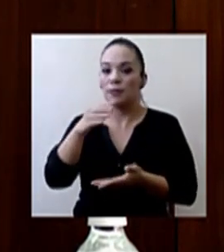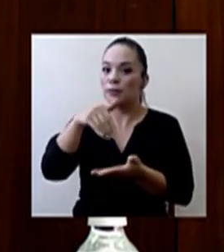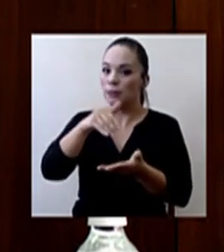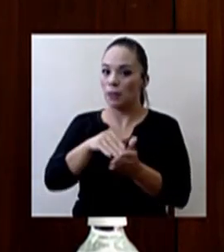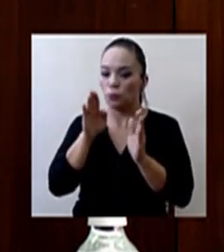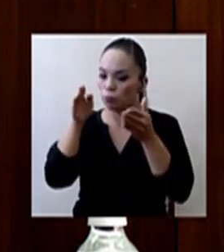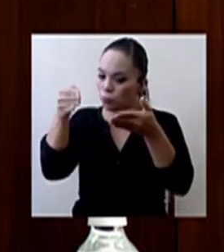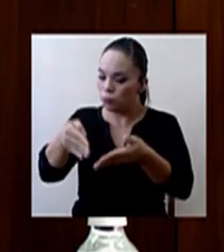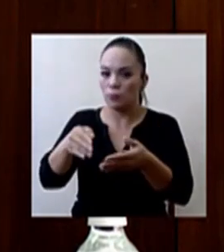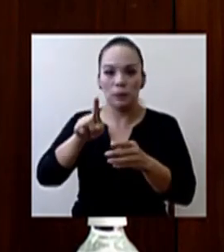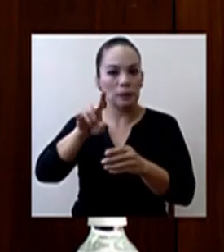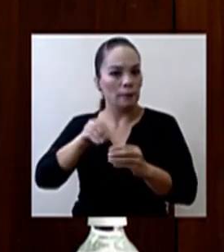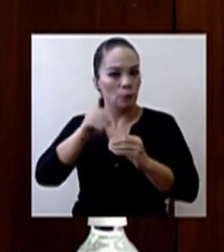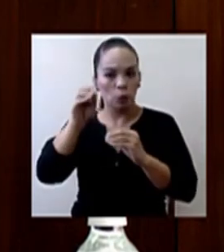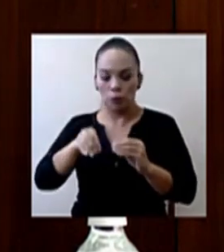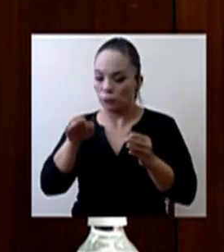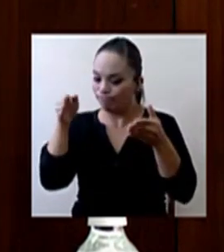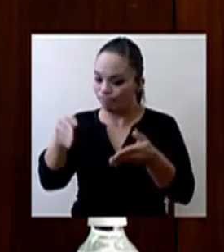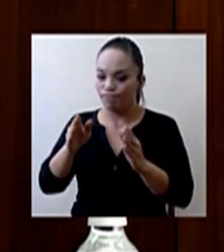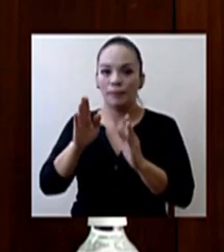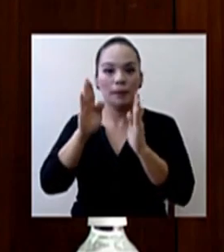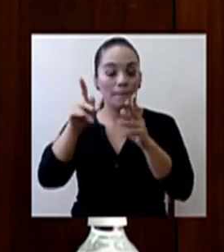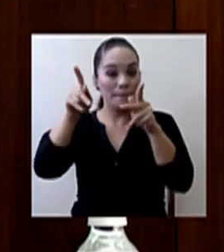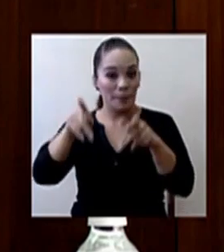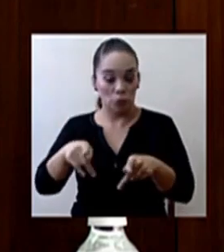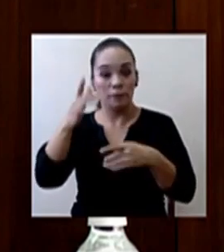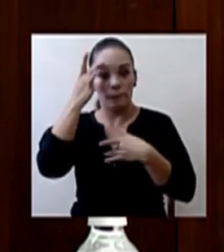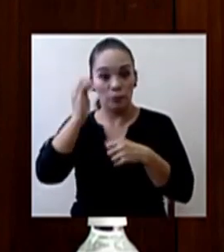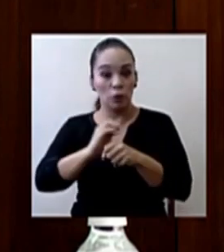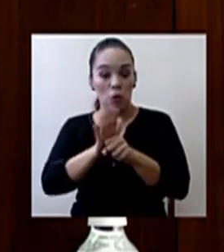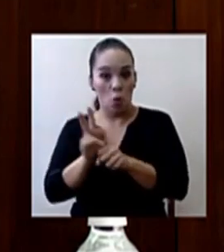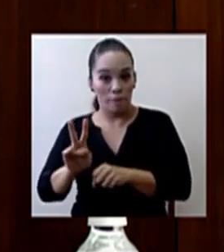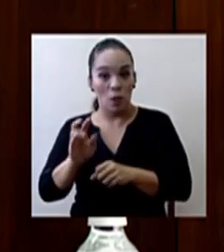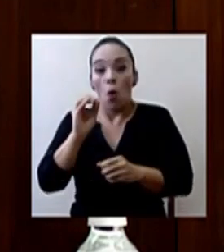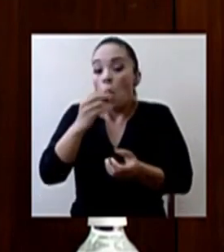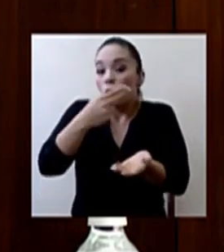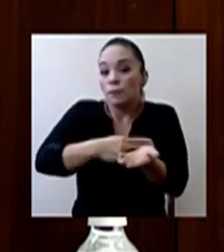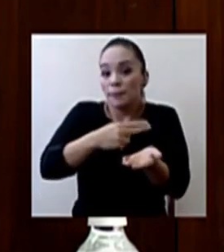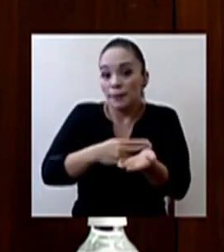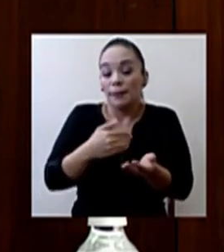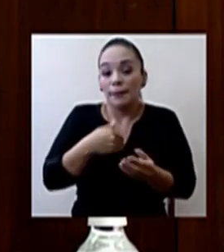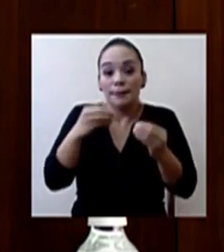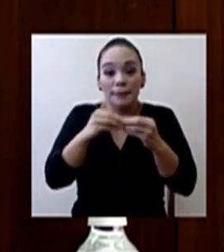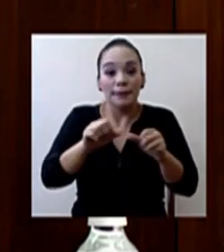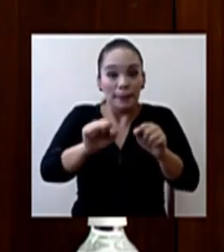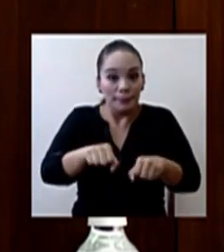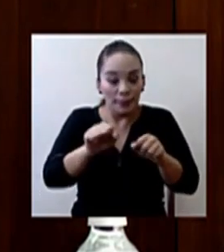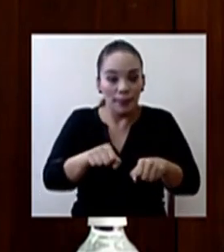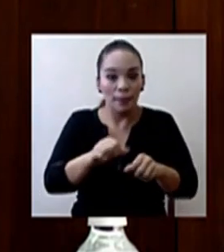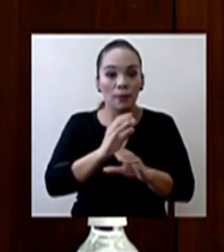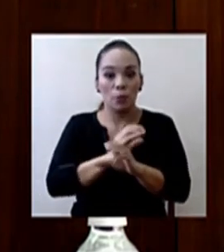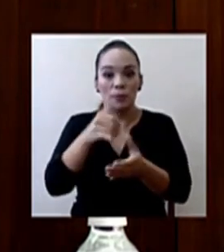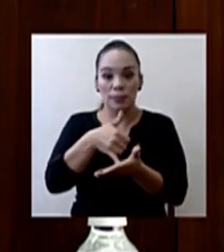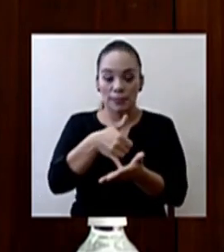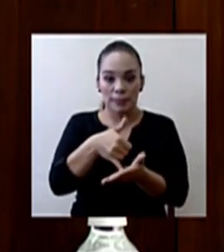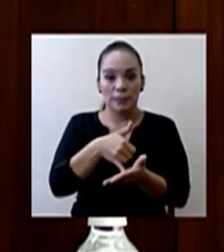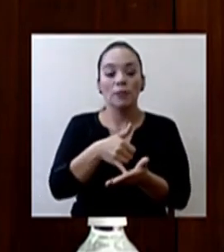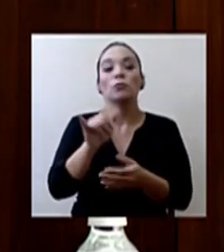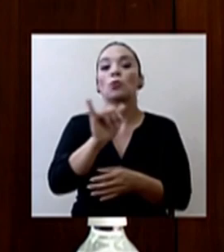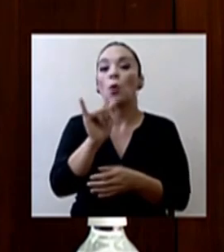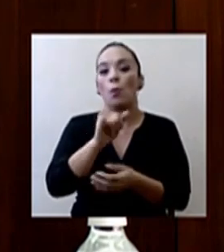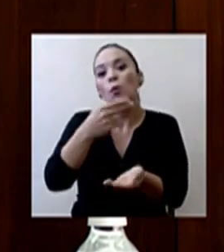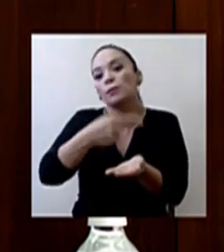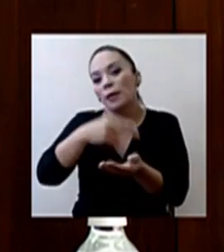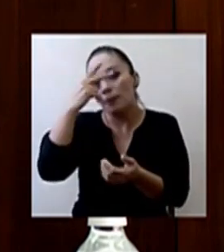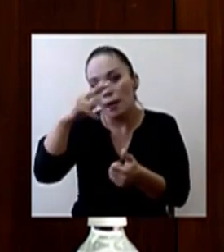-19, o a un hospital nacional que tenga más capacidad de cuidados intensivos, como lo es el